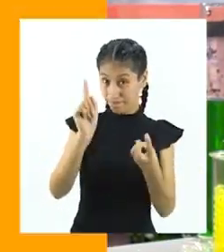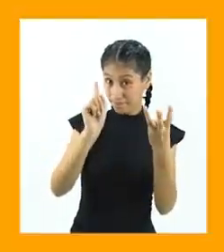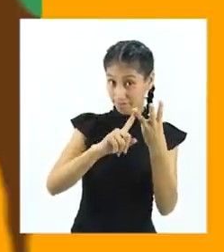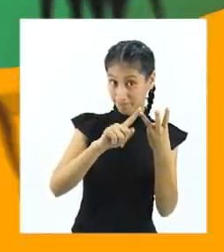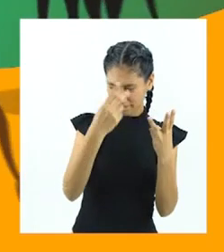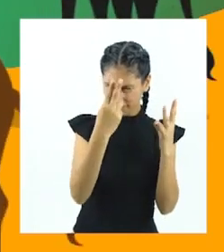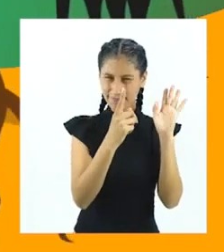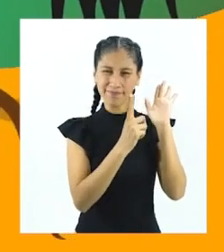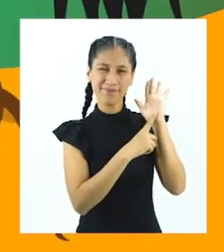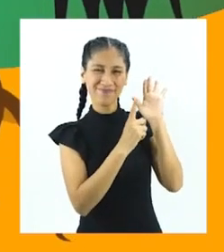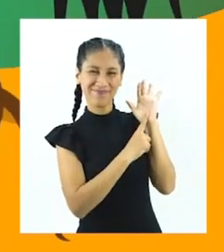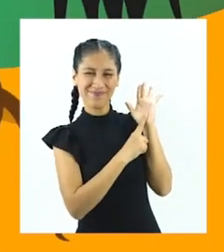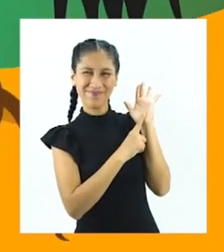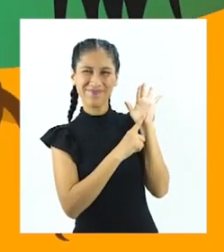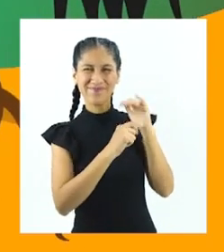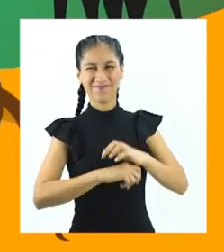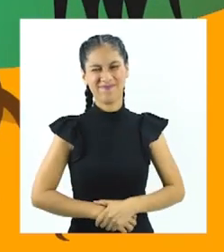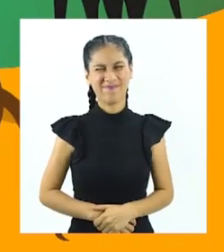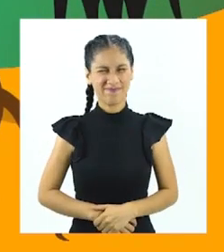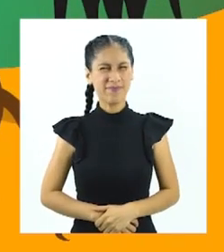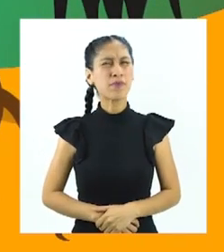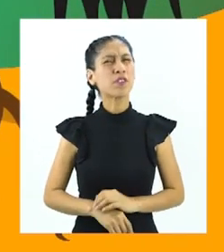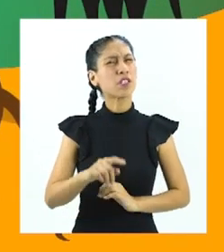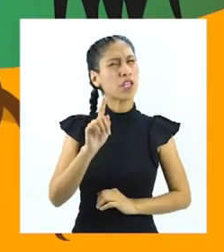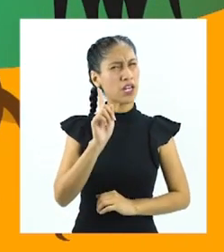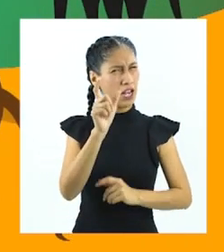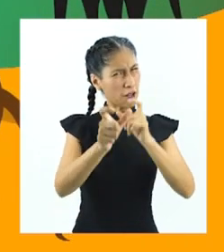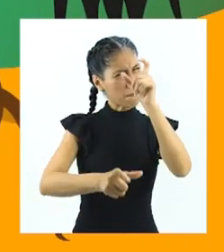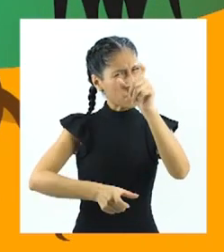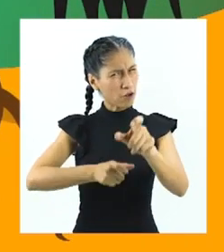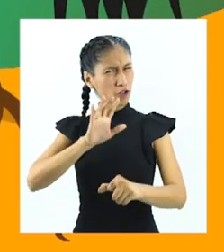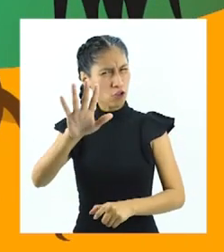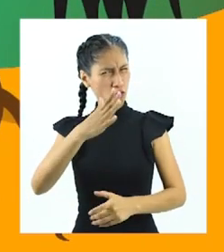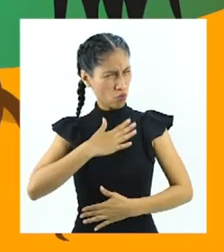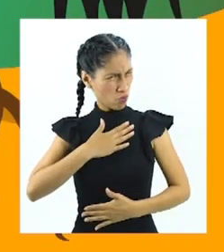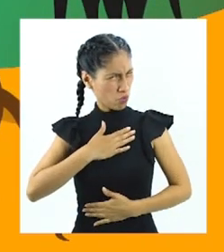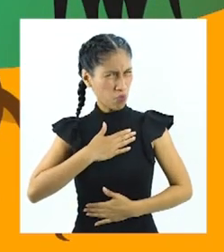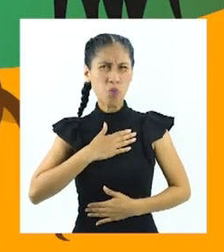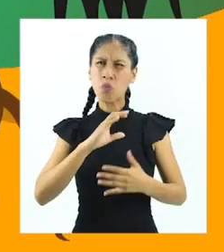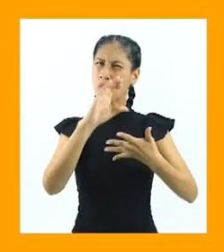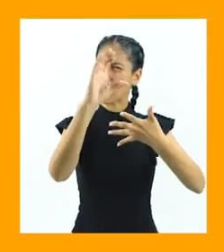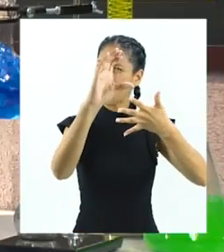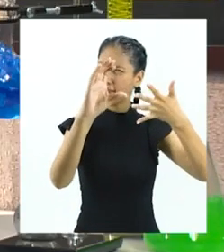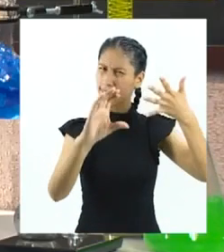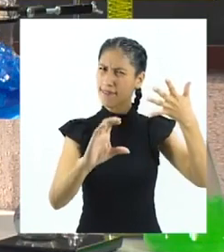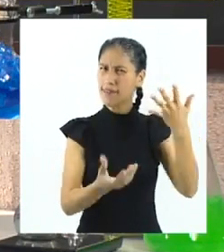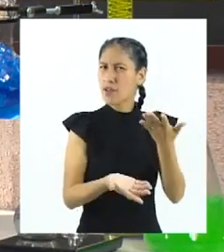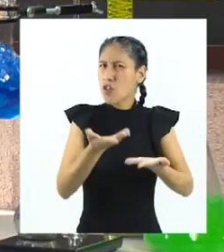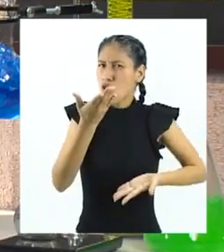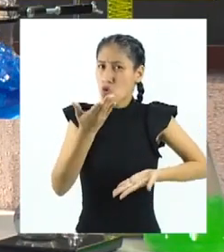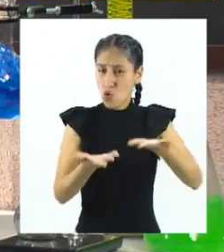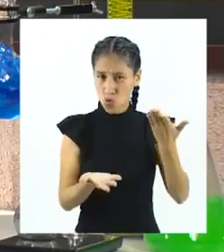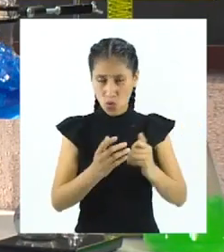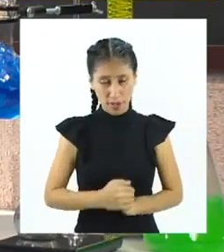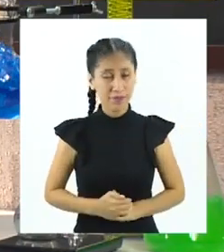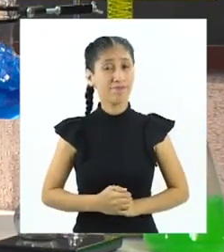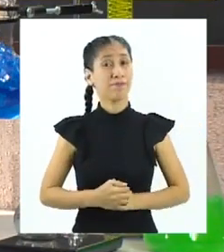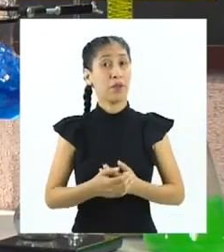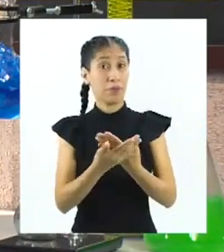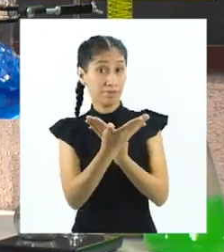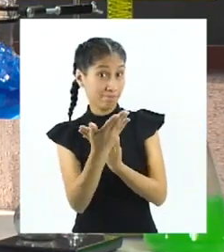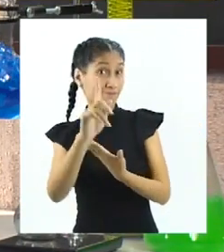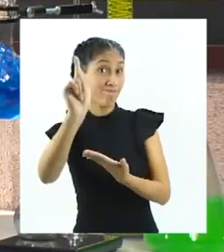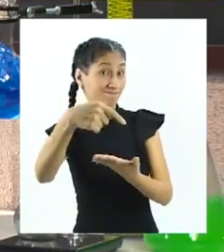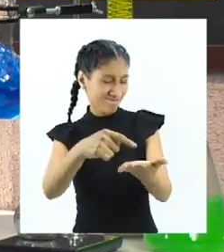Una más. ¿Cuáles son las características de un ser vivo? Veamos cuál de las chicas y los